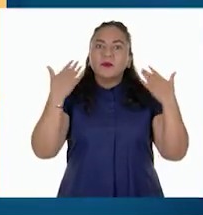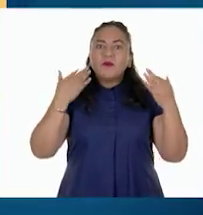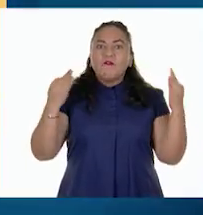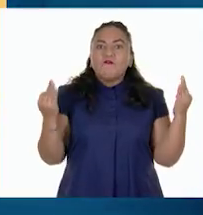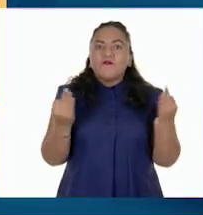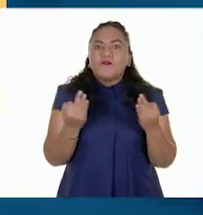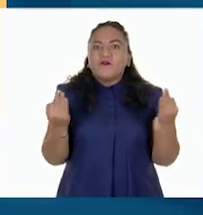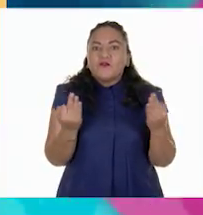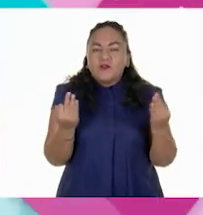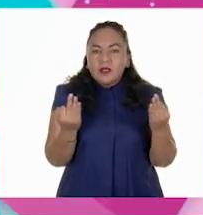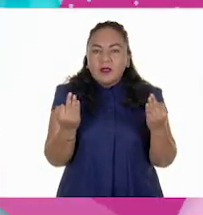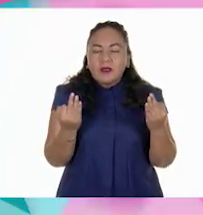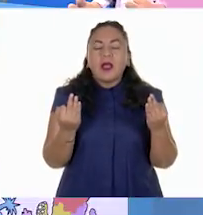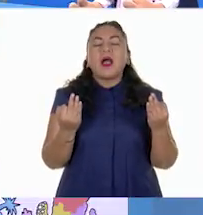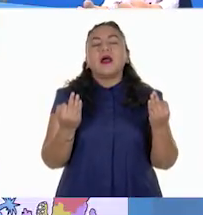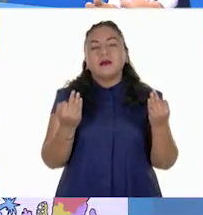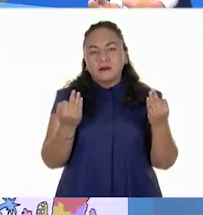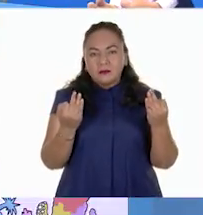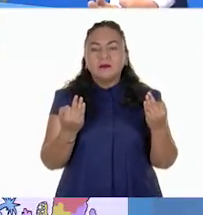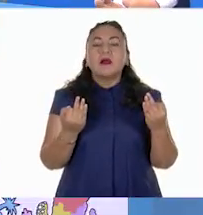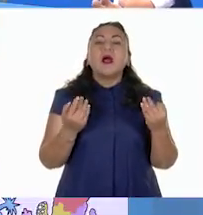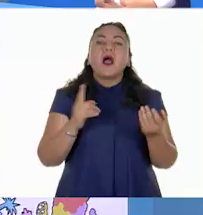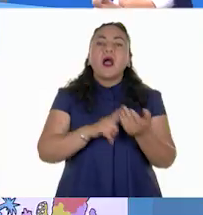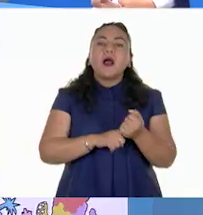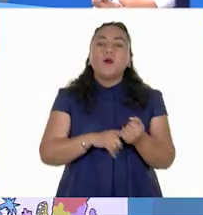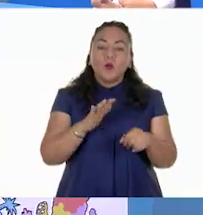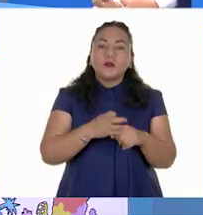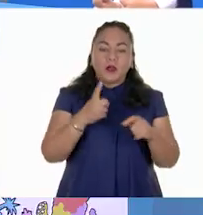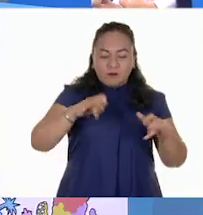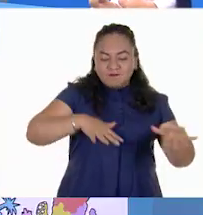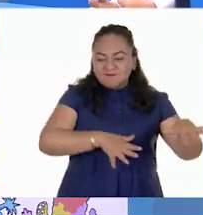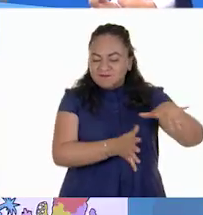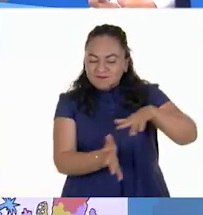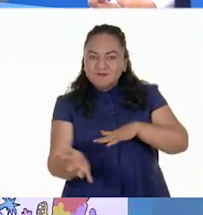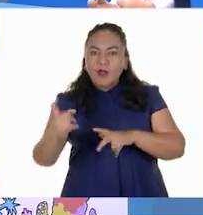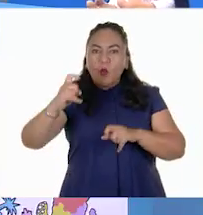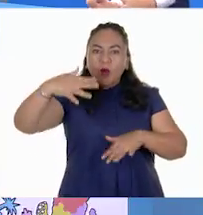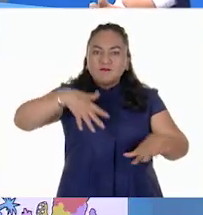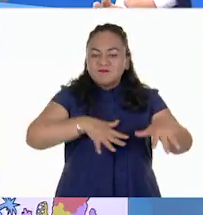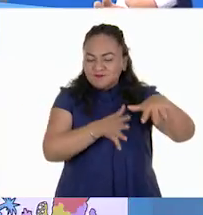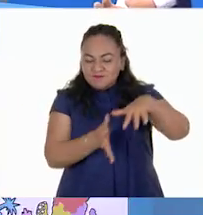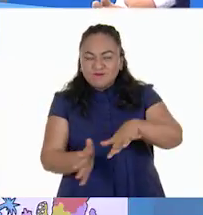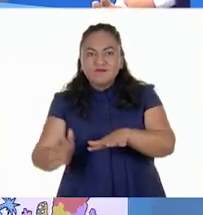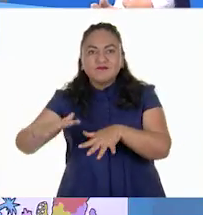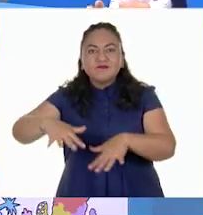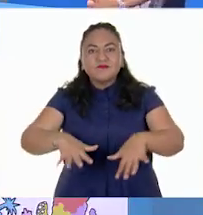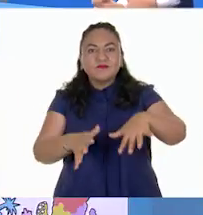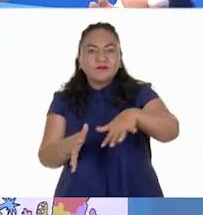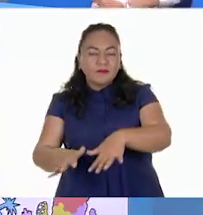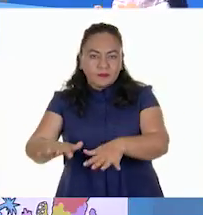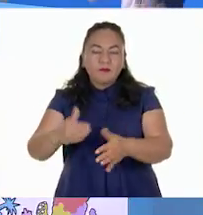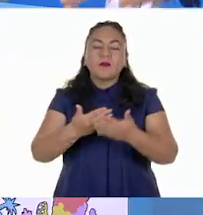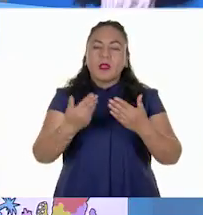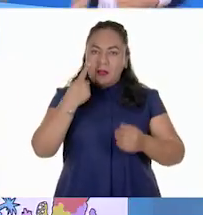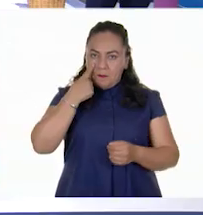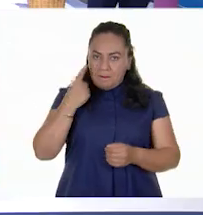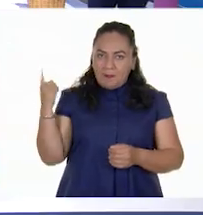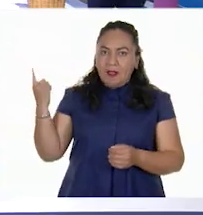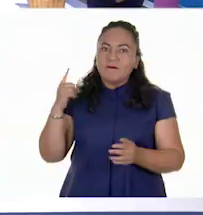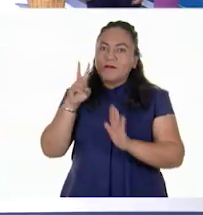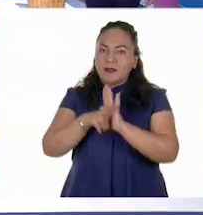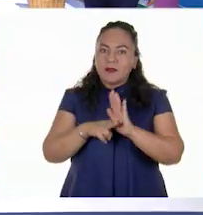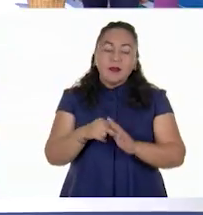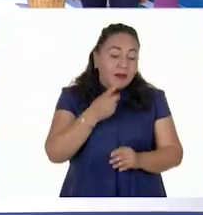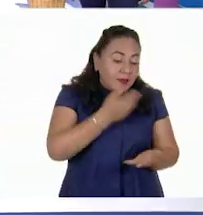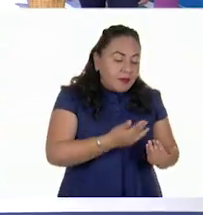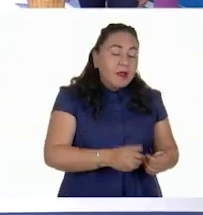Entonces aquí podemos mencionar la influencia de las corrientes marinas. Veamos el siguiente video. Sí, sí,